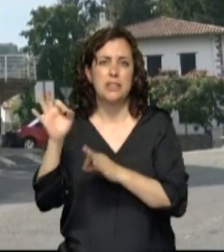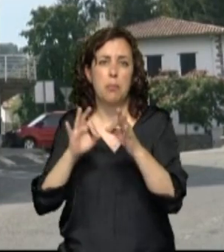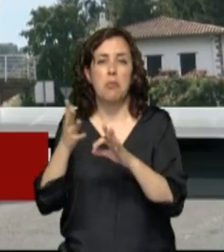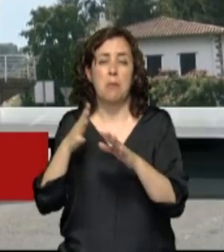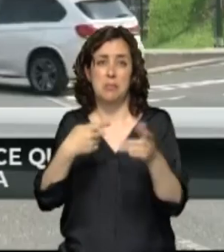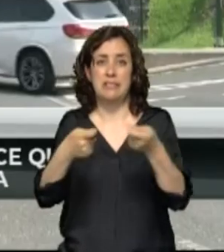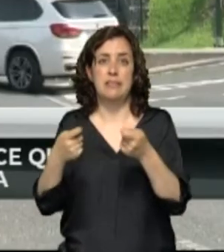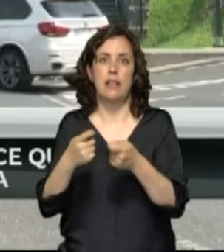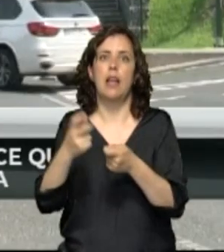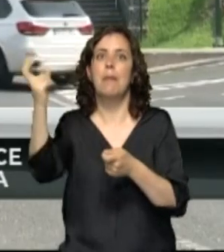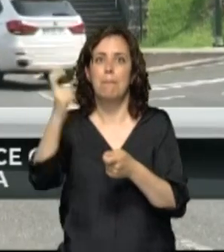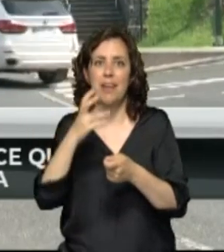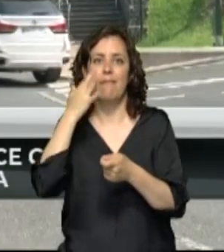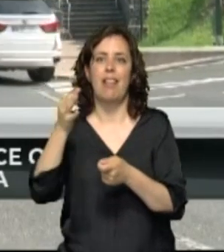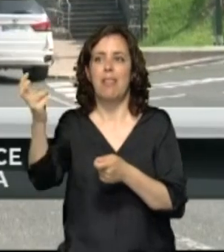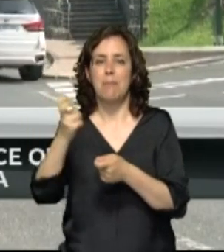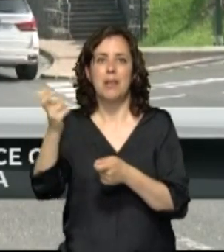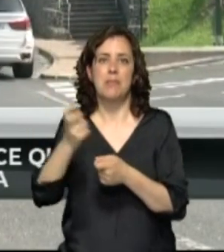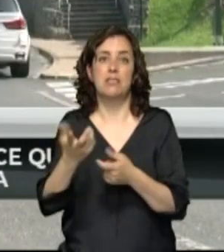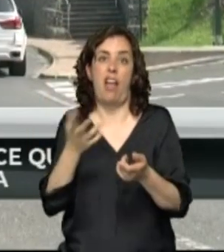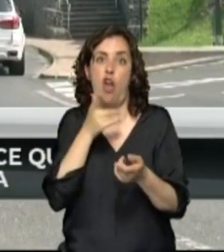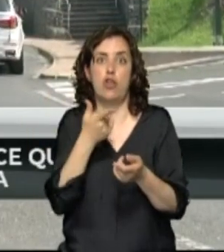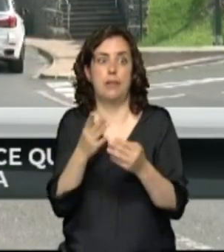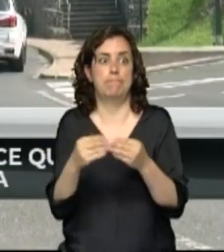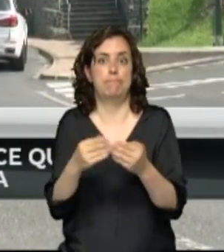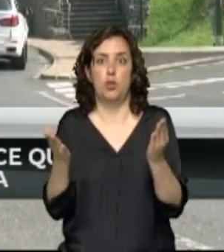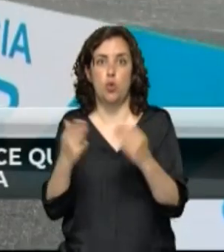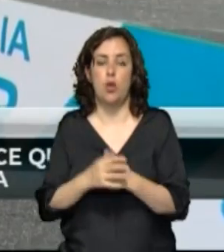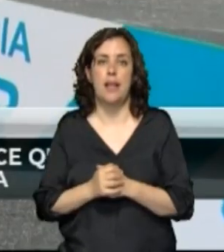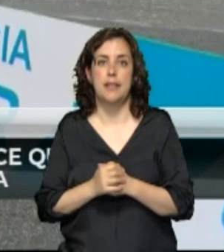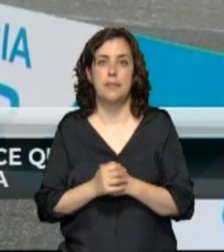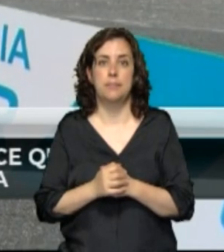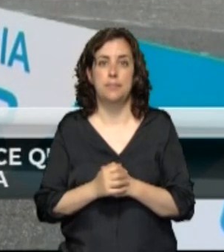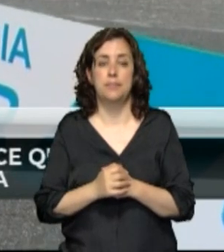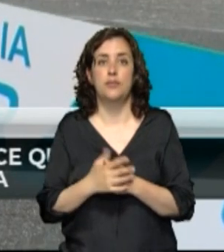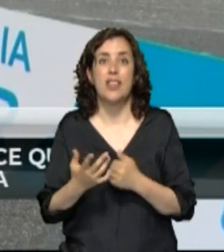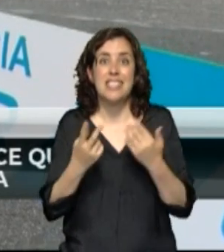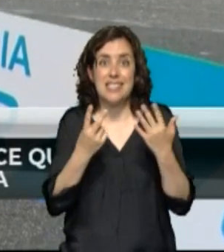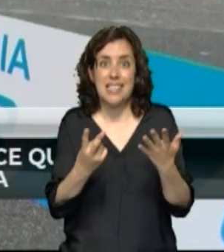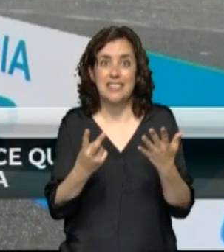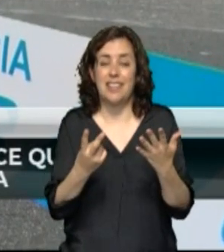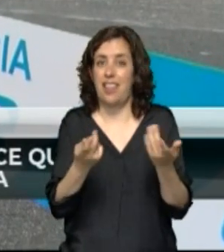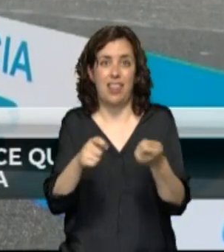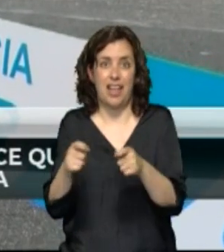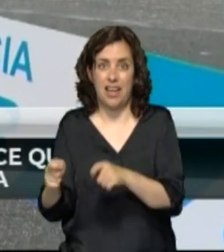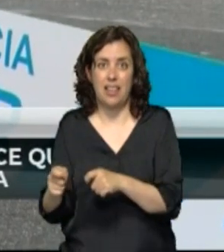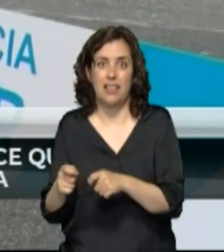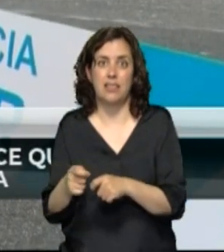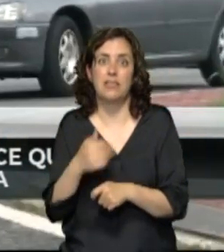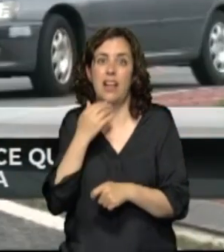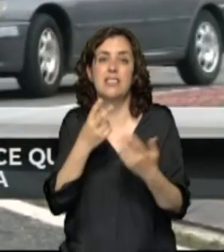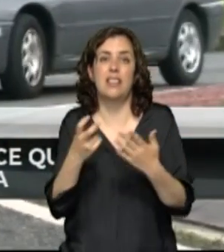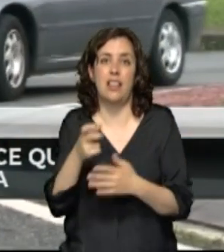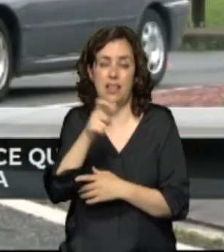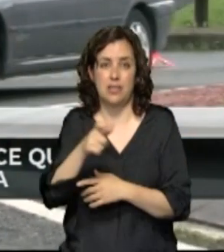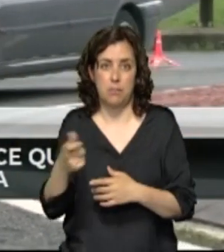establecimientos viene el país vecino, lo que hace que no tengan clientes. Desde las 10 ventas, 7 están cerradas, dejando sin empleo a casi 700 personas en estas fechas.